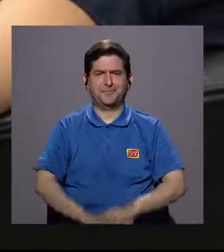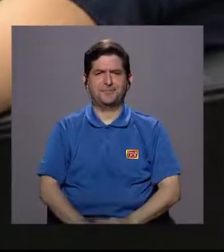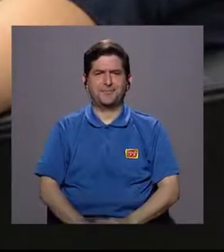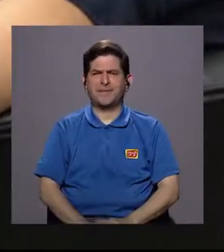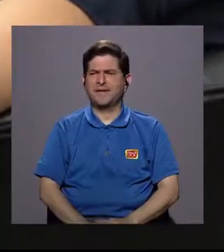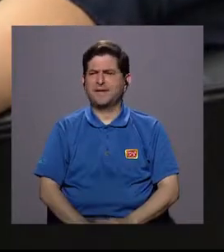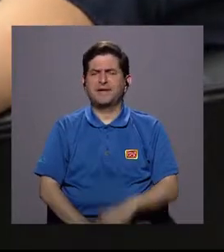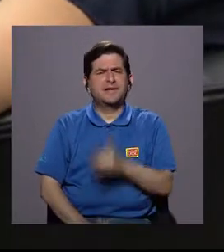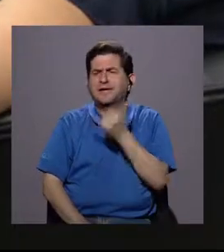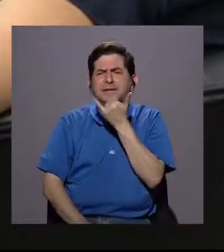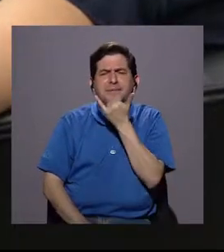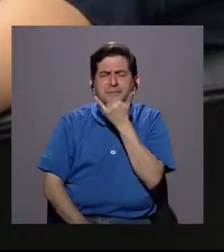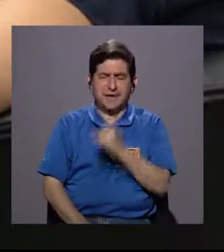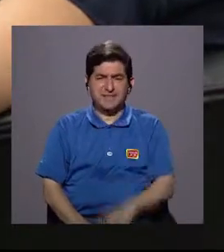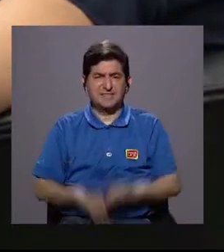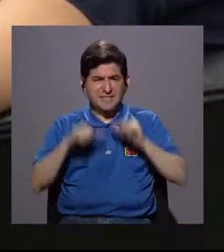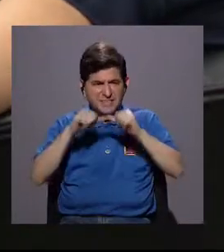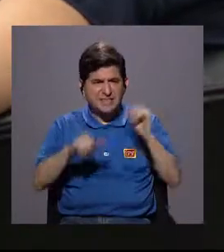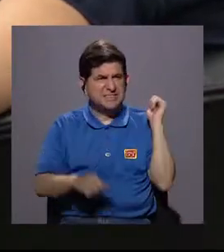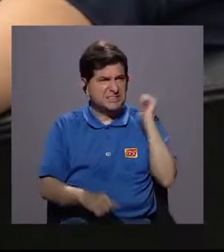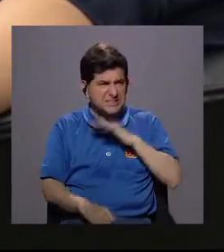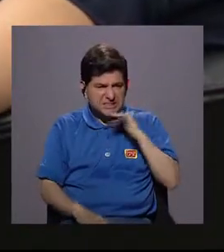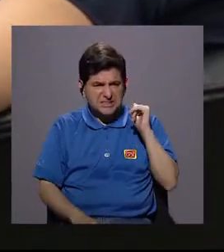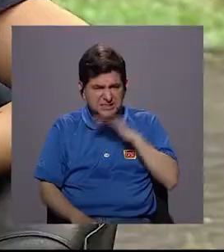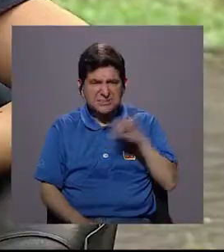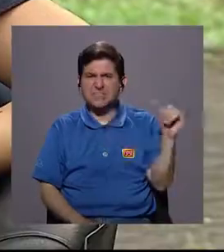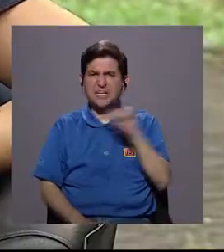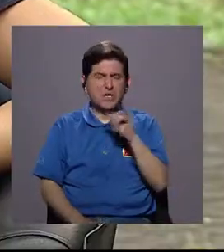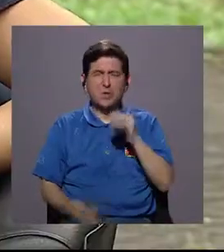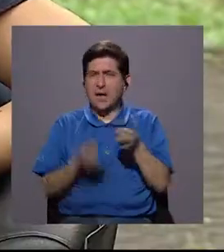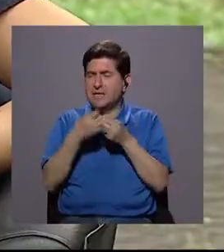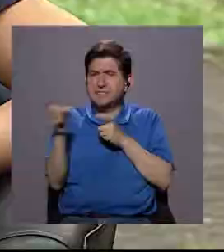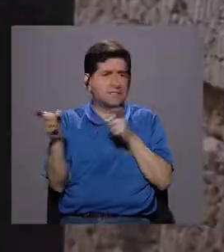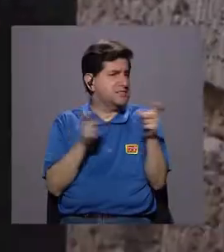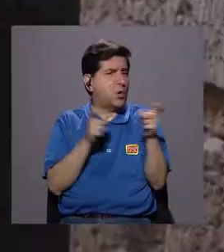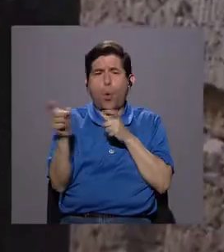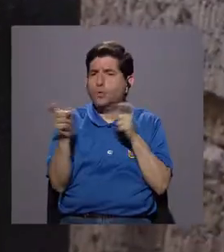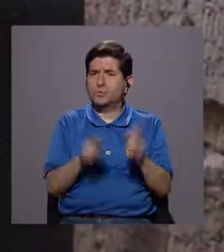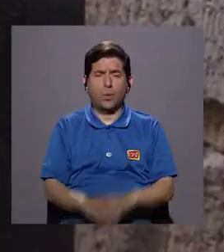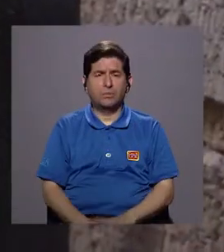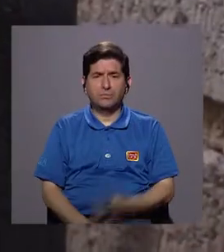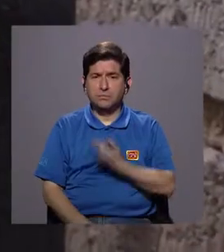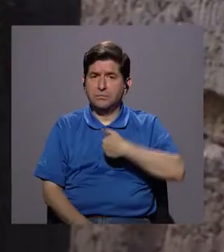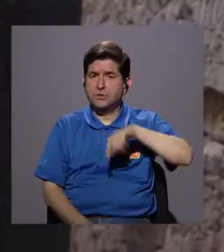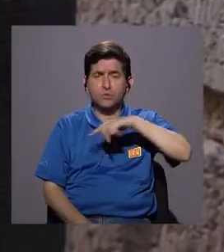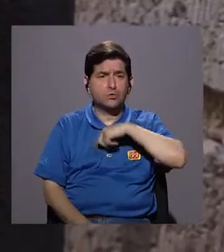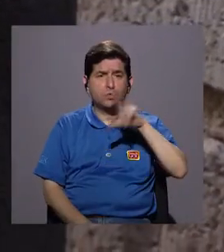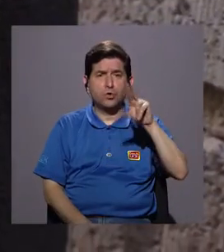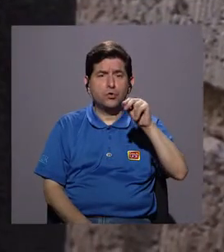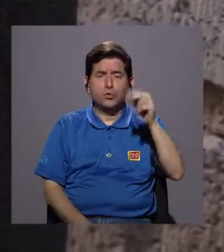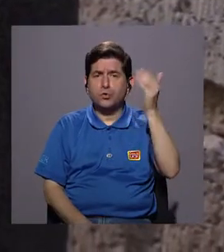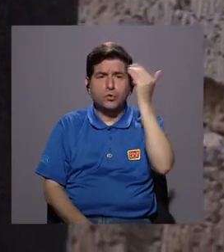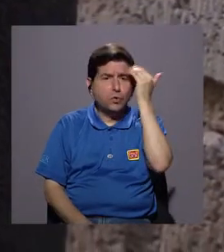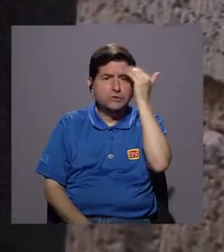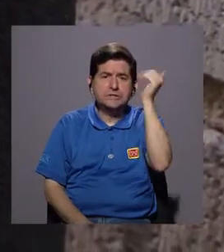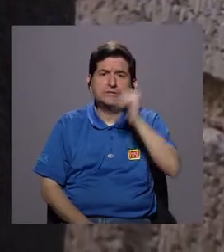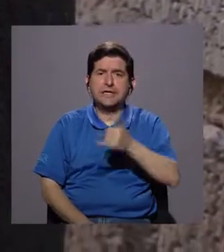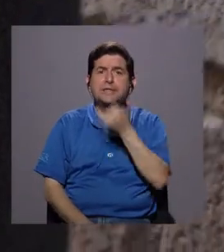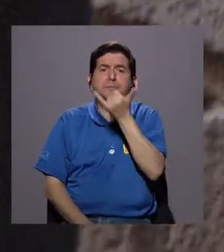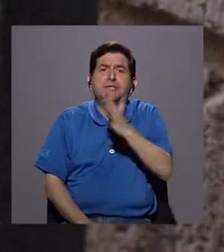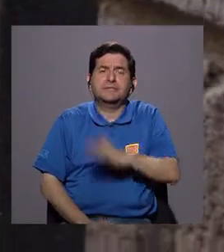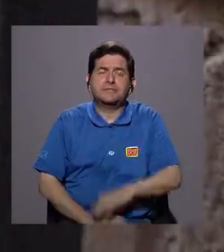¿qué pasaría, Cintia, si se sigue contaminando así, indiscriminadamente, si no entramos como en conciencia?